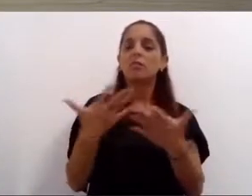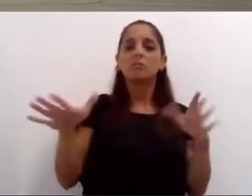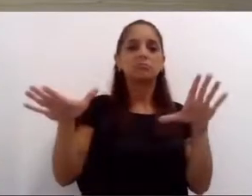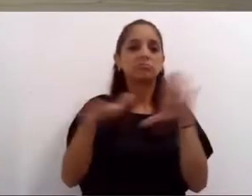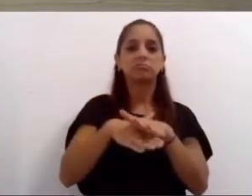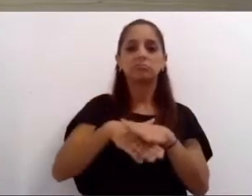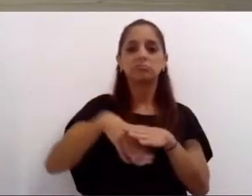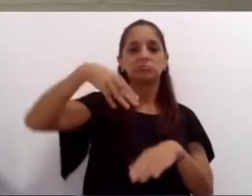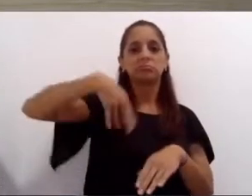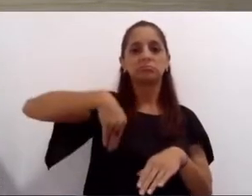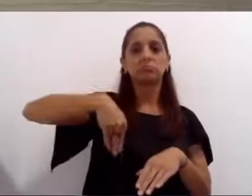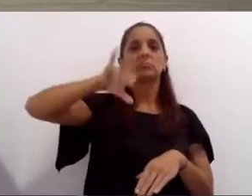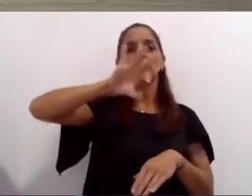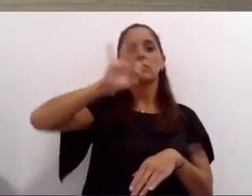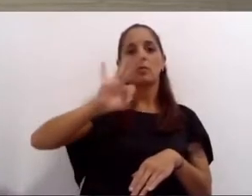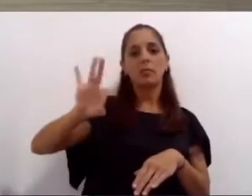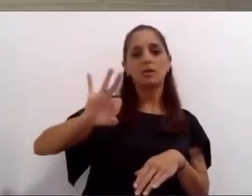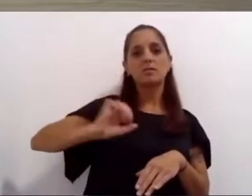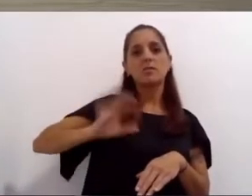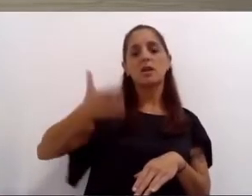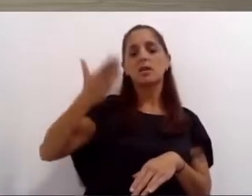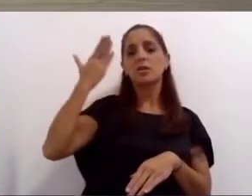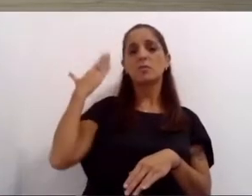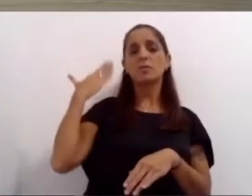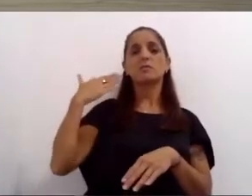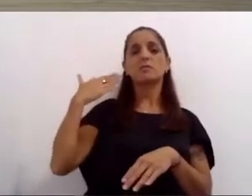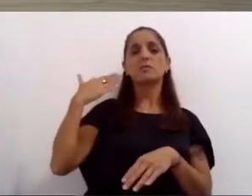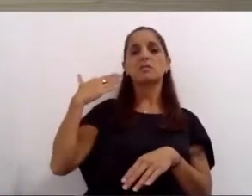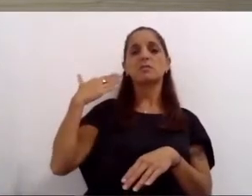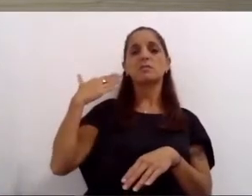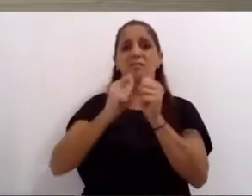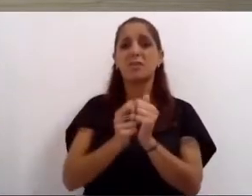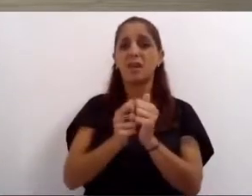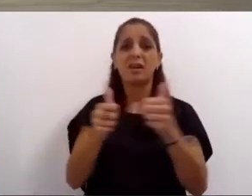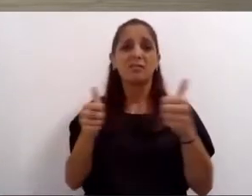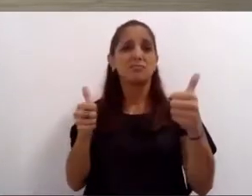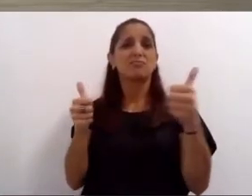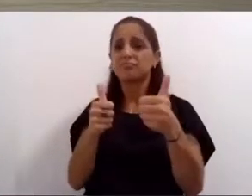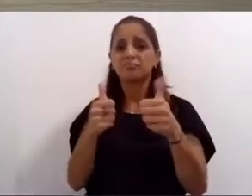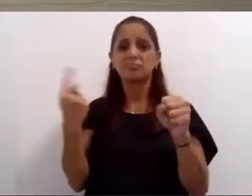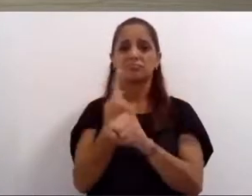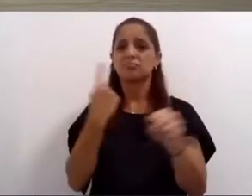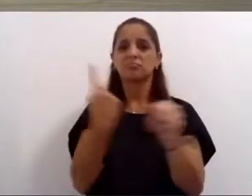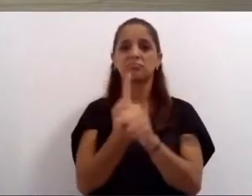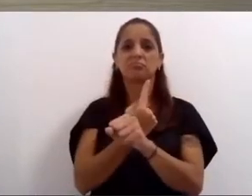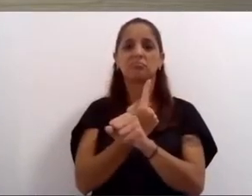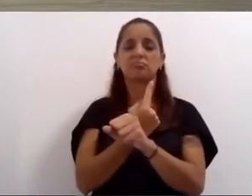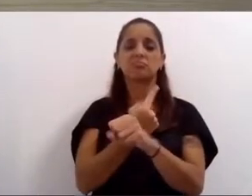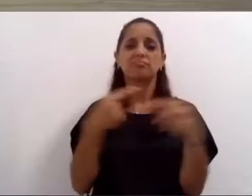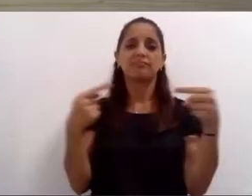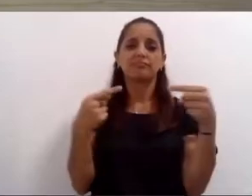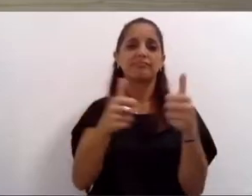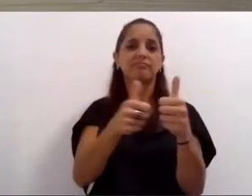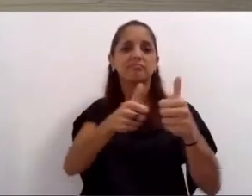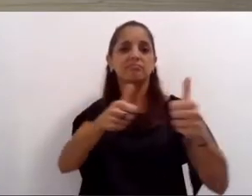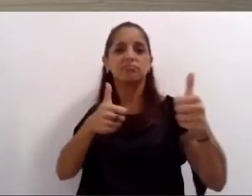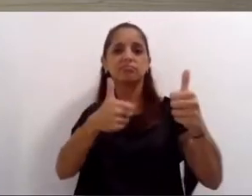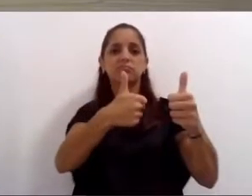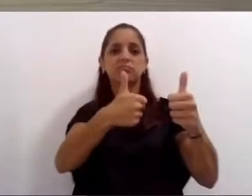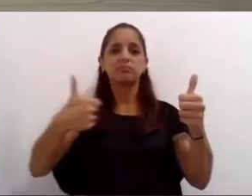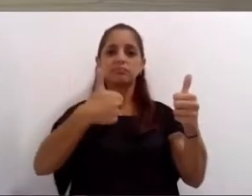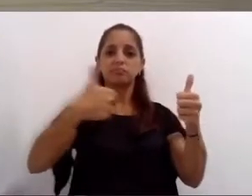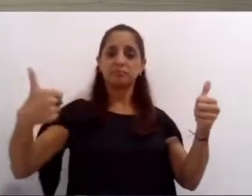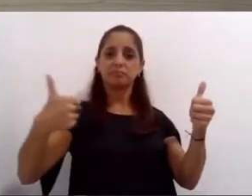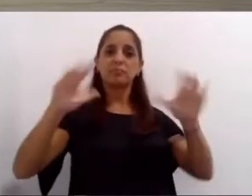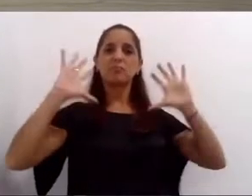jamás olvidaremos, lo que tuvimos que hacer fue lo contrario, distanciarnos. De un día para otro, la humanidad tuvo que